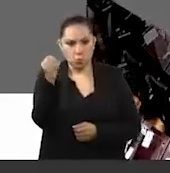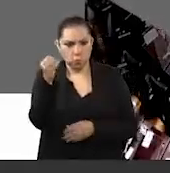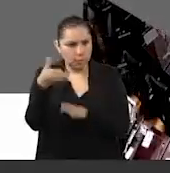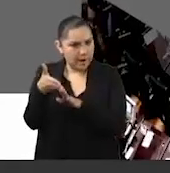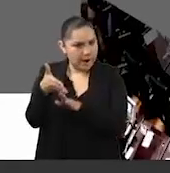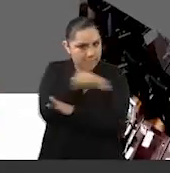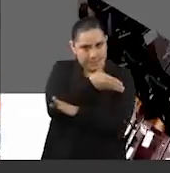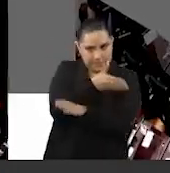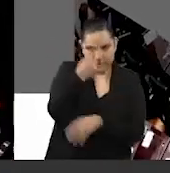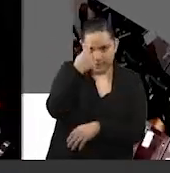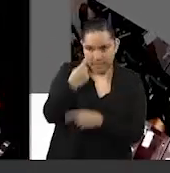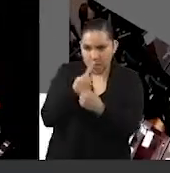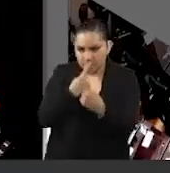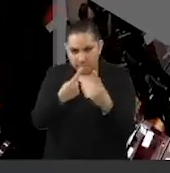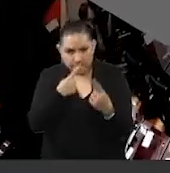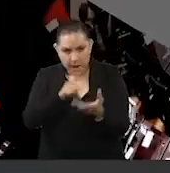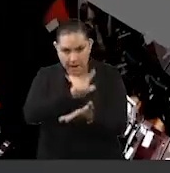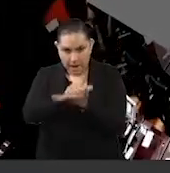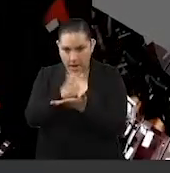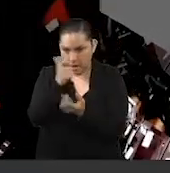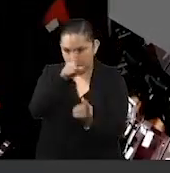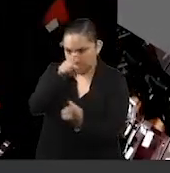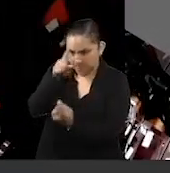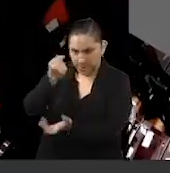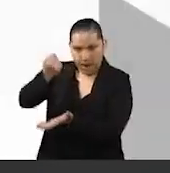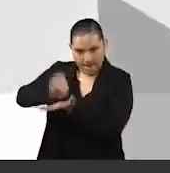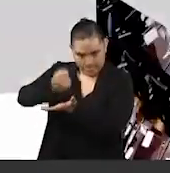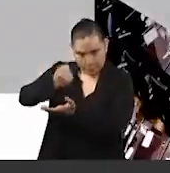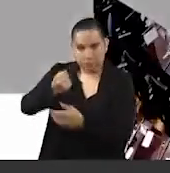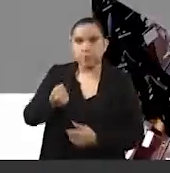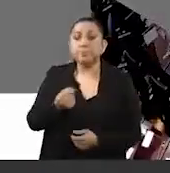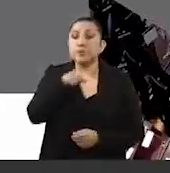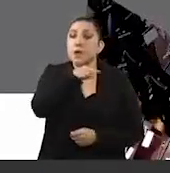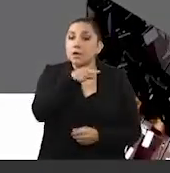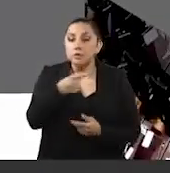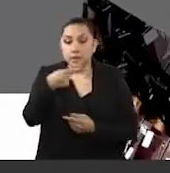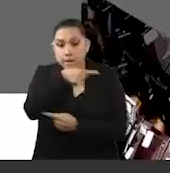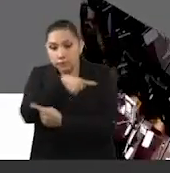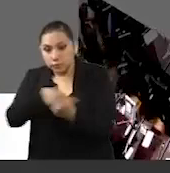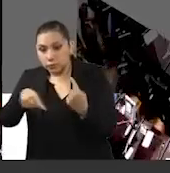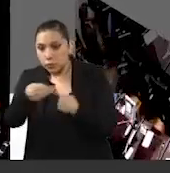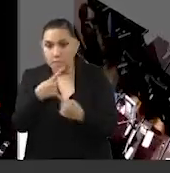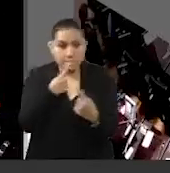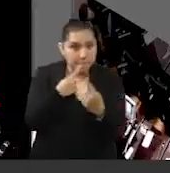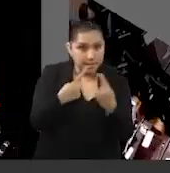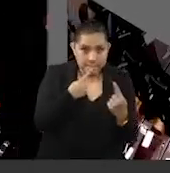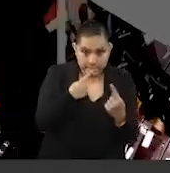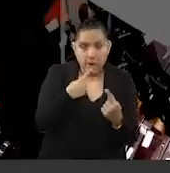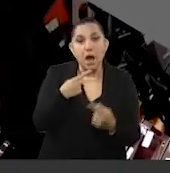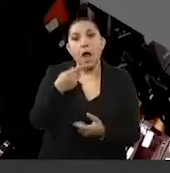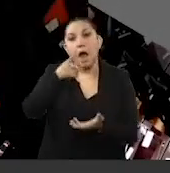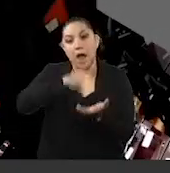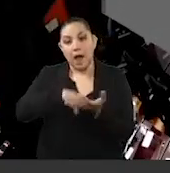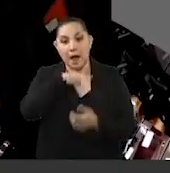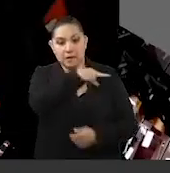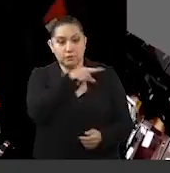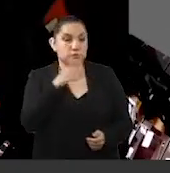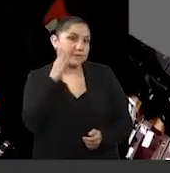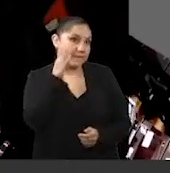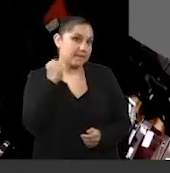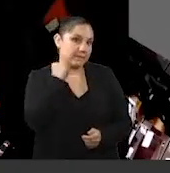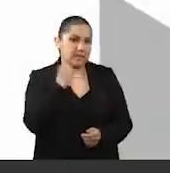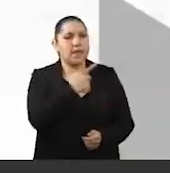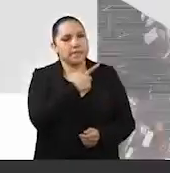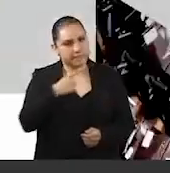ingresos. En tanto, el día límite para su aprobación en el Senado de la República es el 31 de